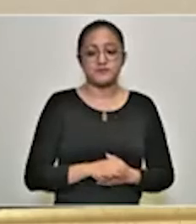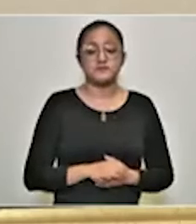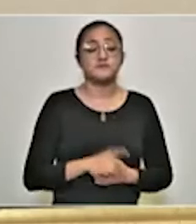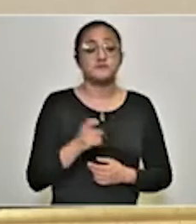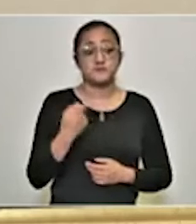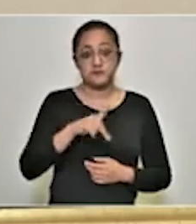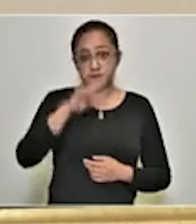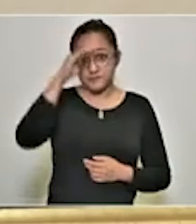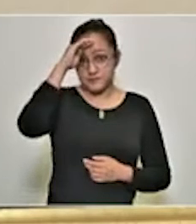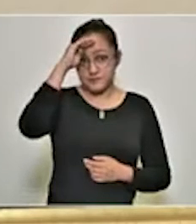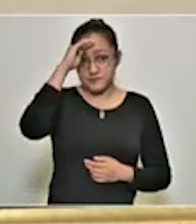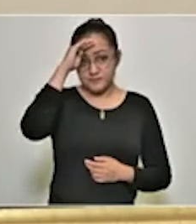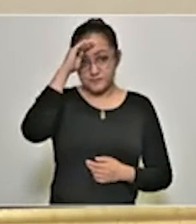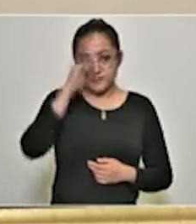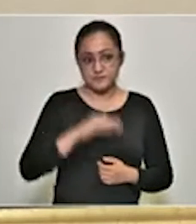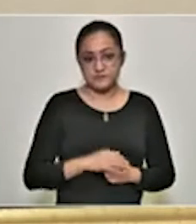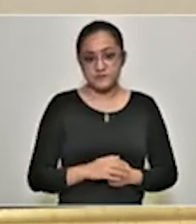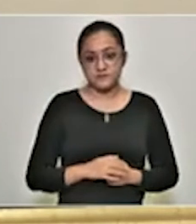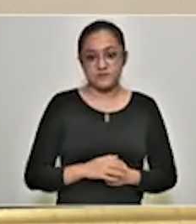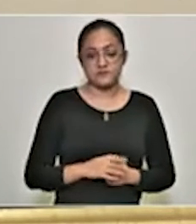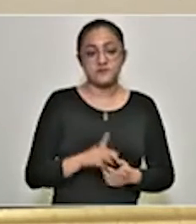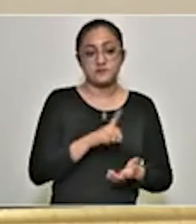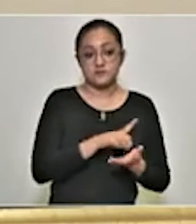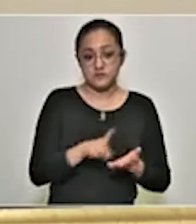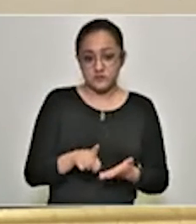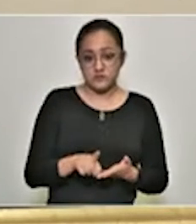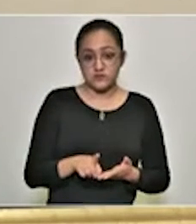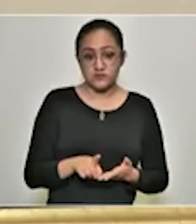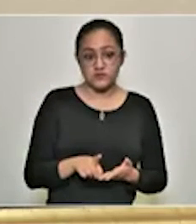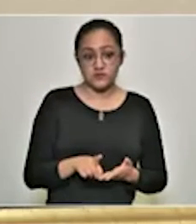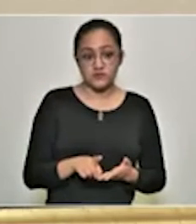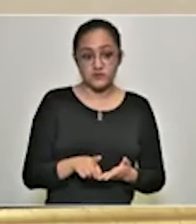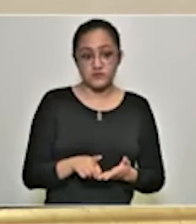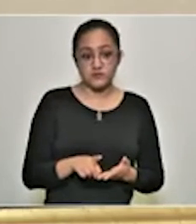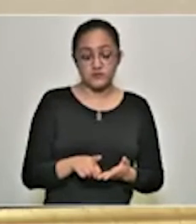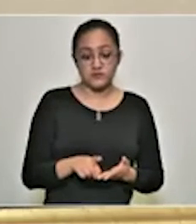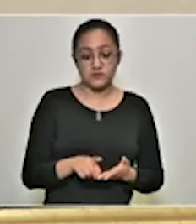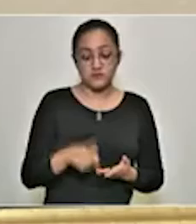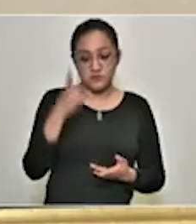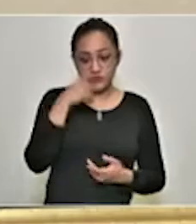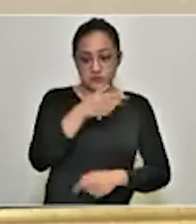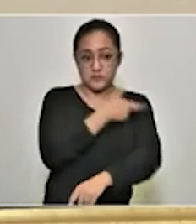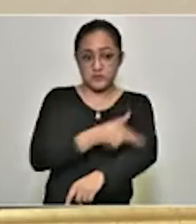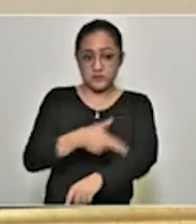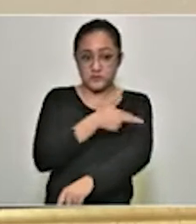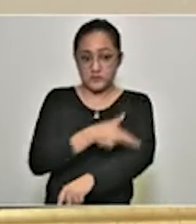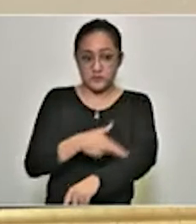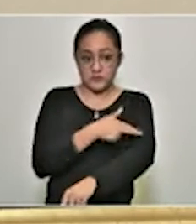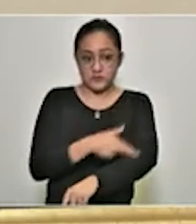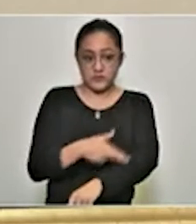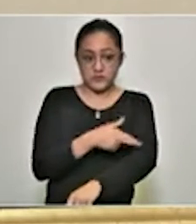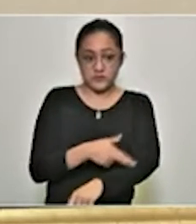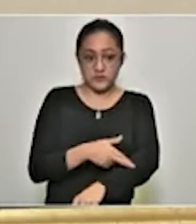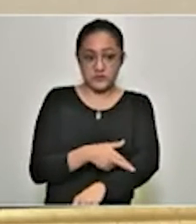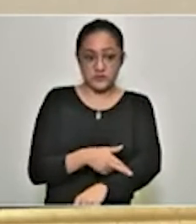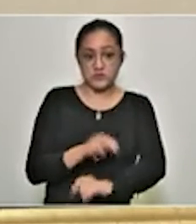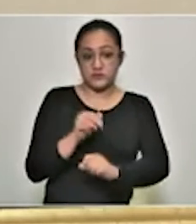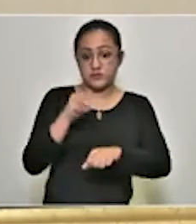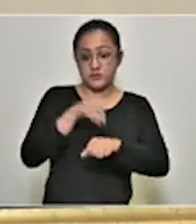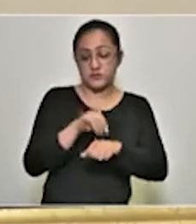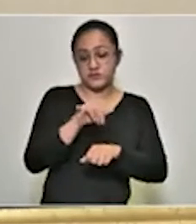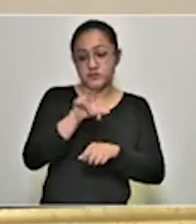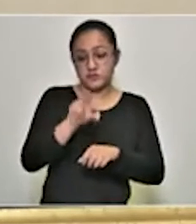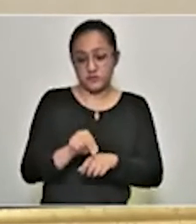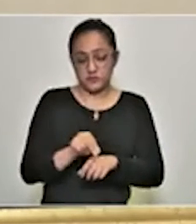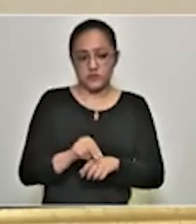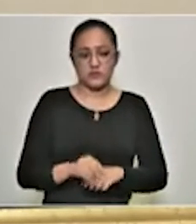considerada un derecho para resolverse si se aplica o